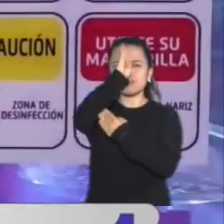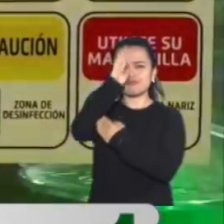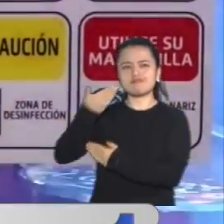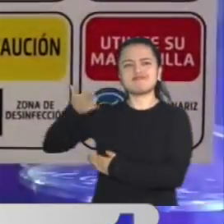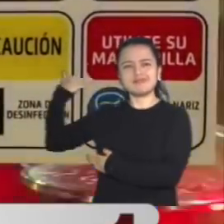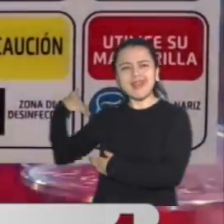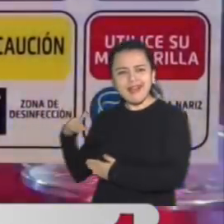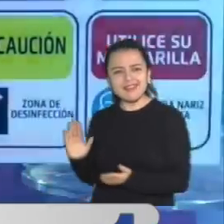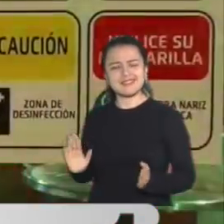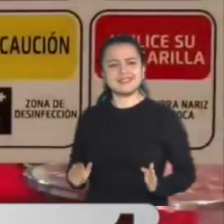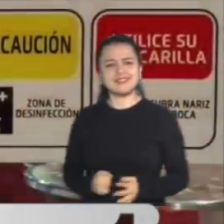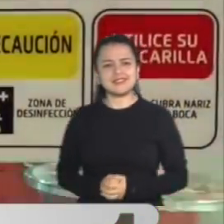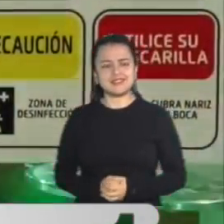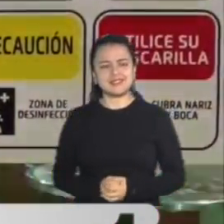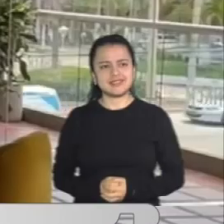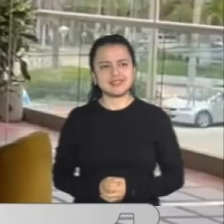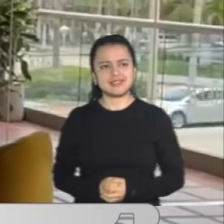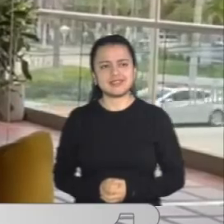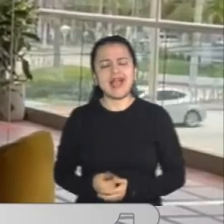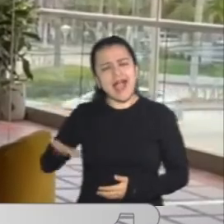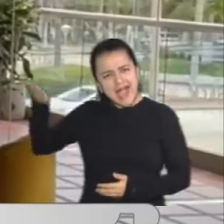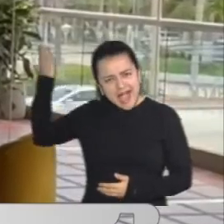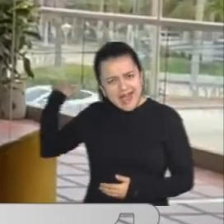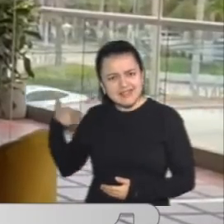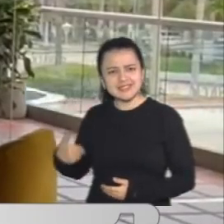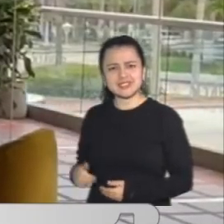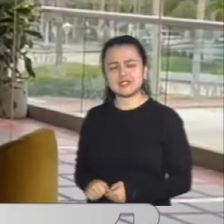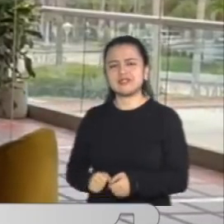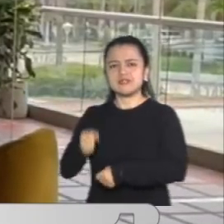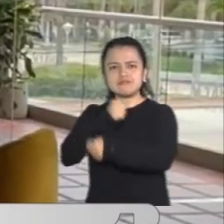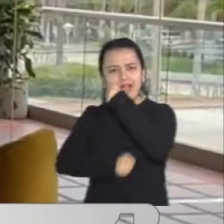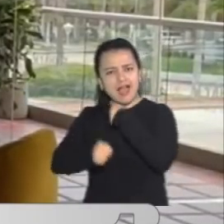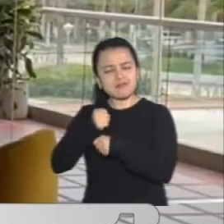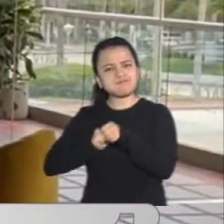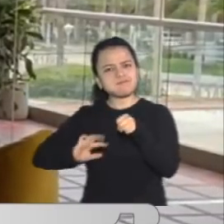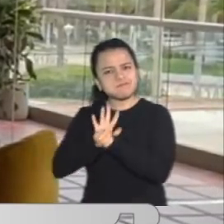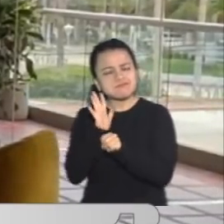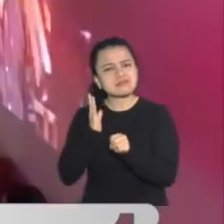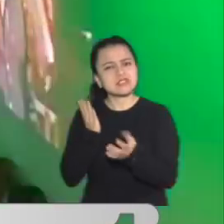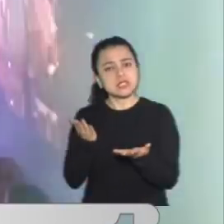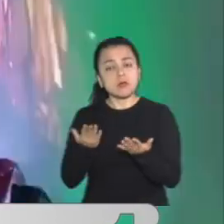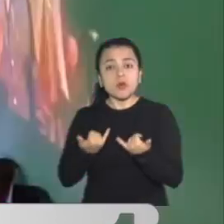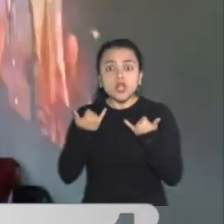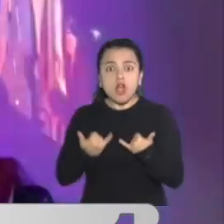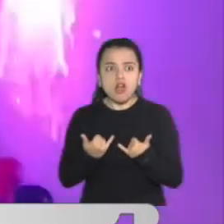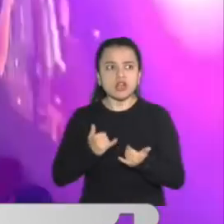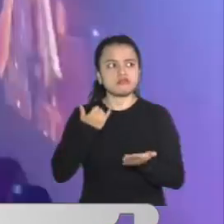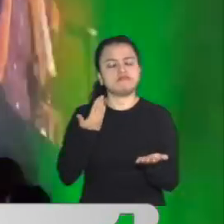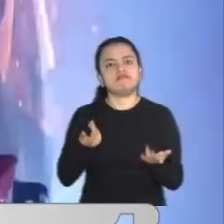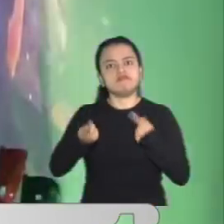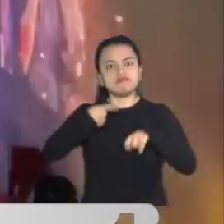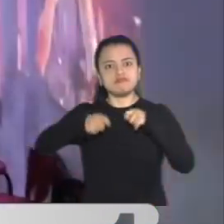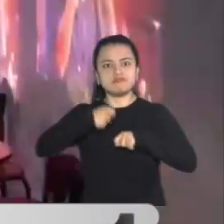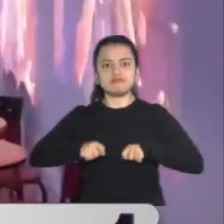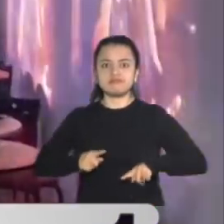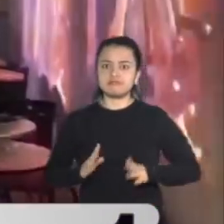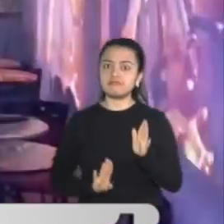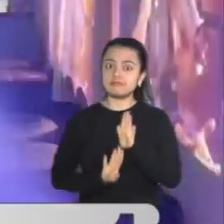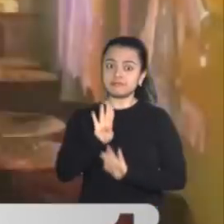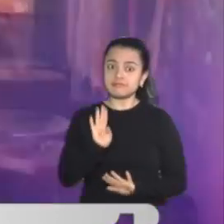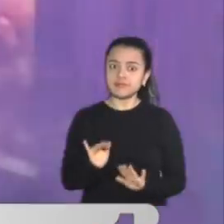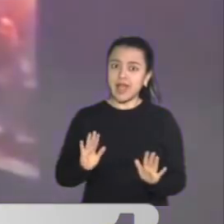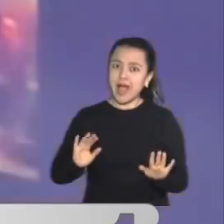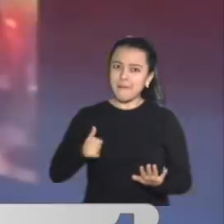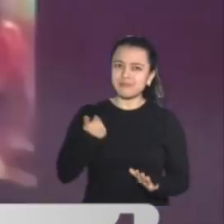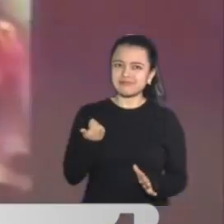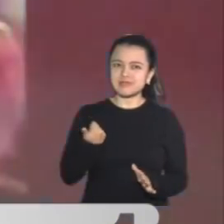establecidos antes de la pandemia por los excelentes resultados que manifiestan ellos se han tenido en materia de